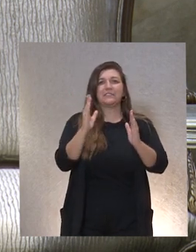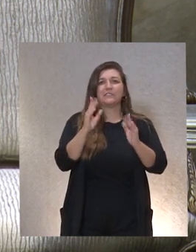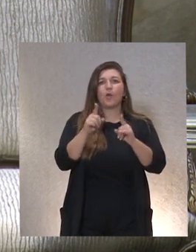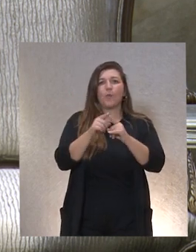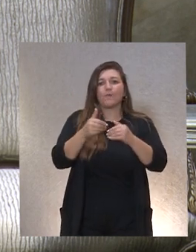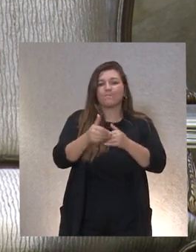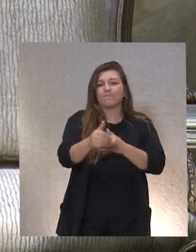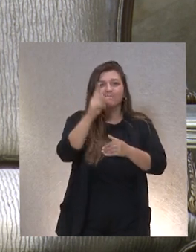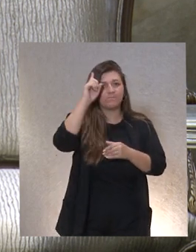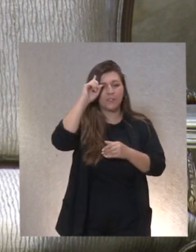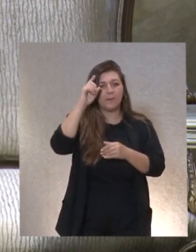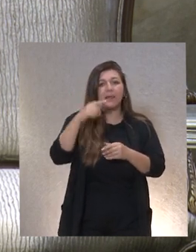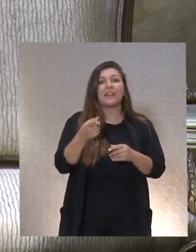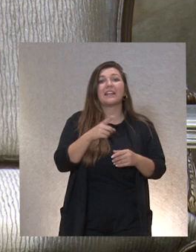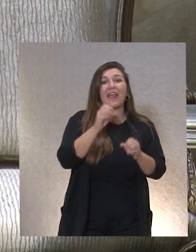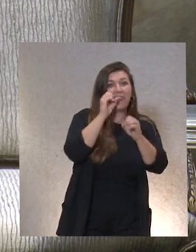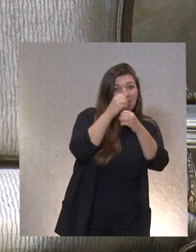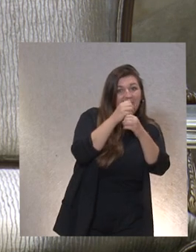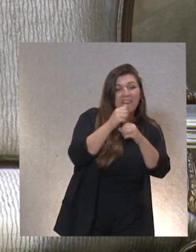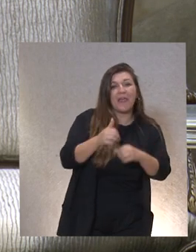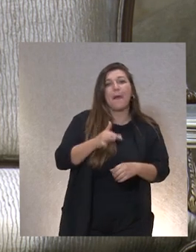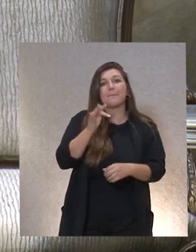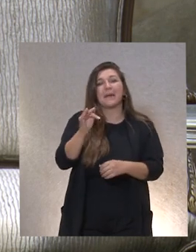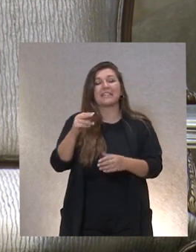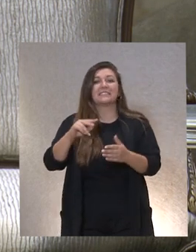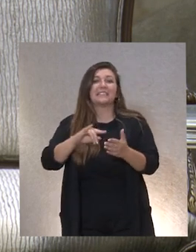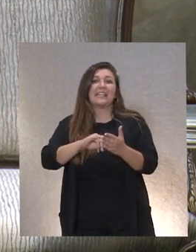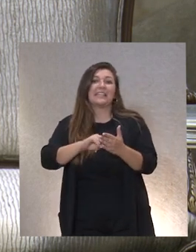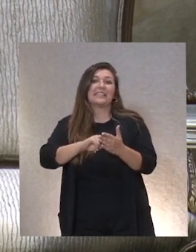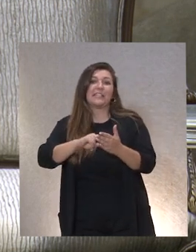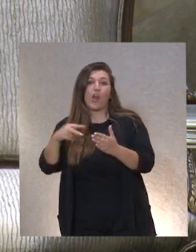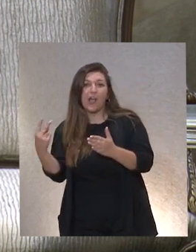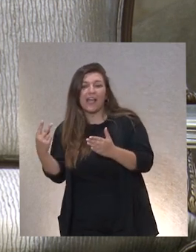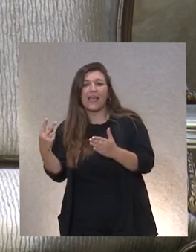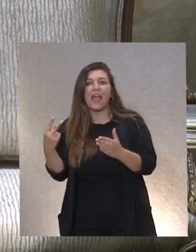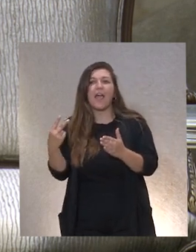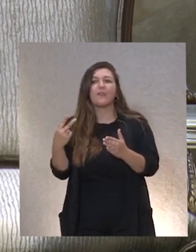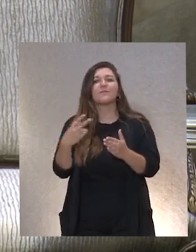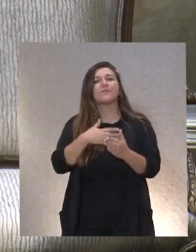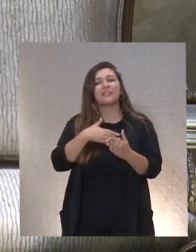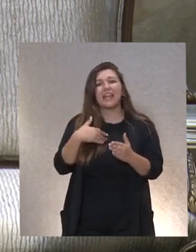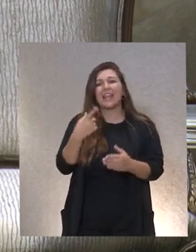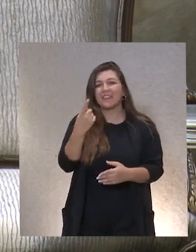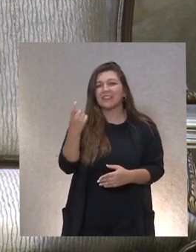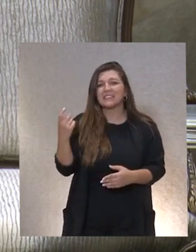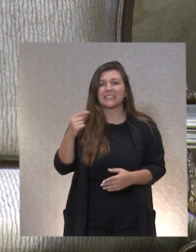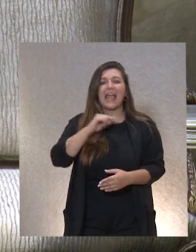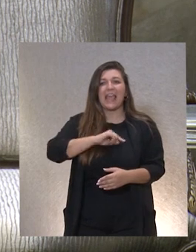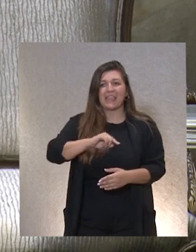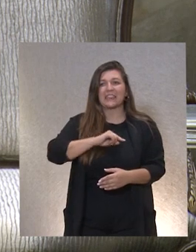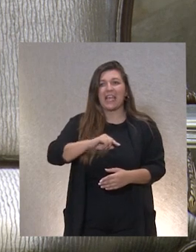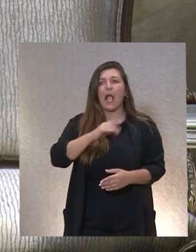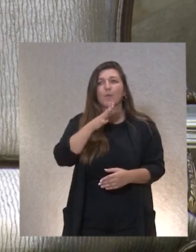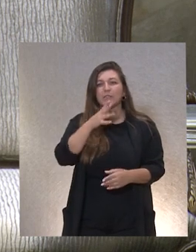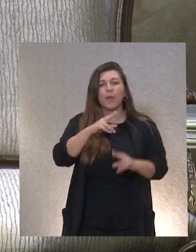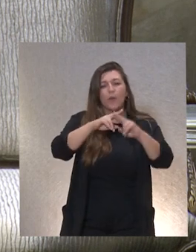ciencia y la tecnología también invocan a la ética para fijar los escenarios en los que sus investigaciones tienen que